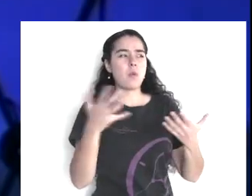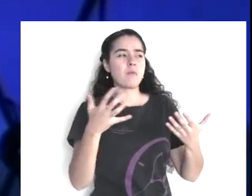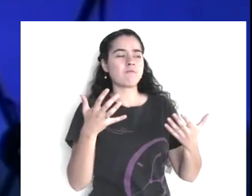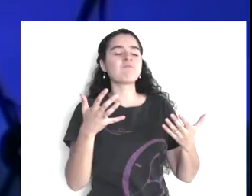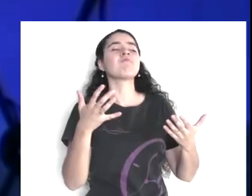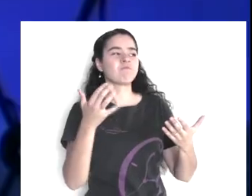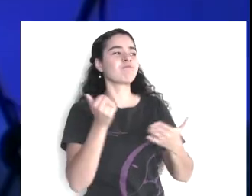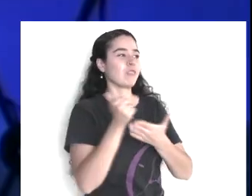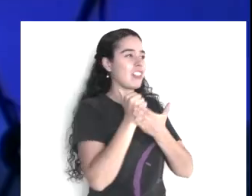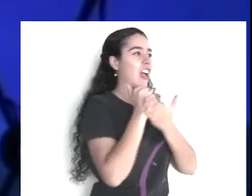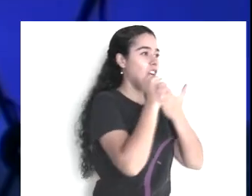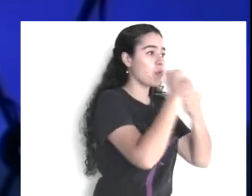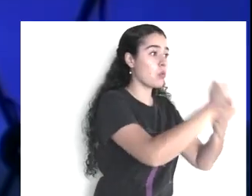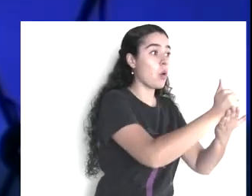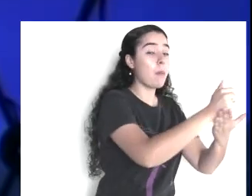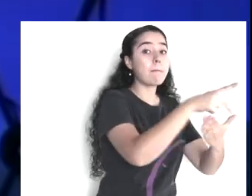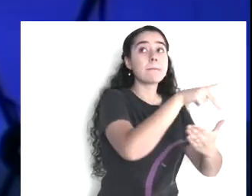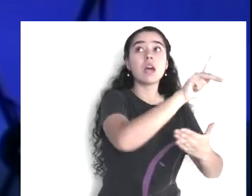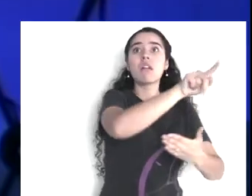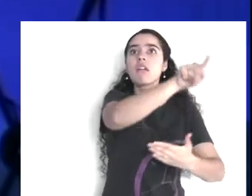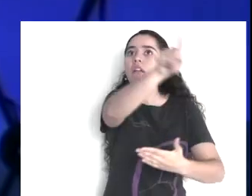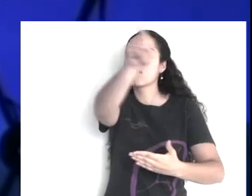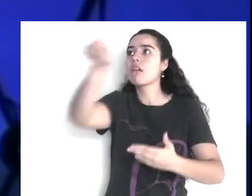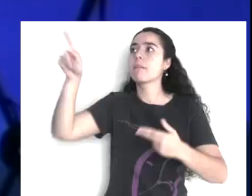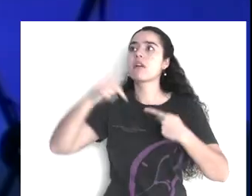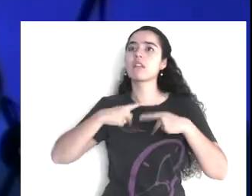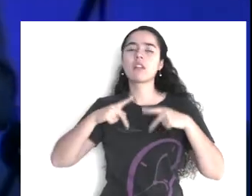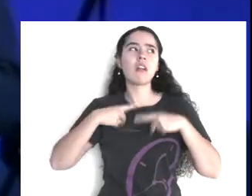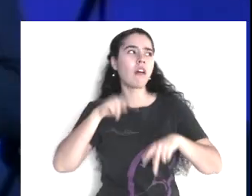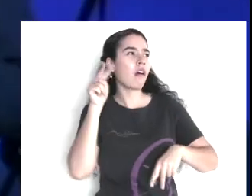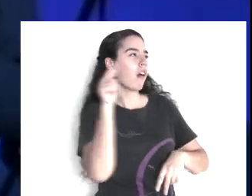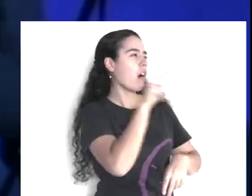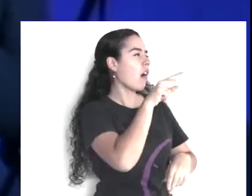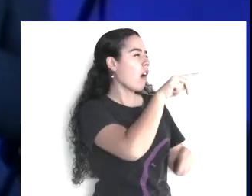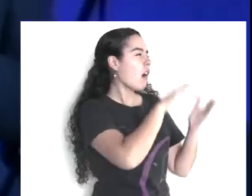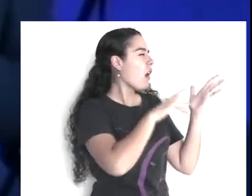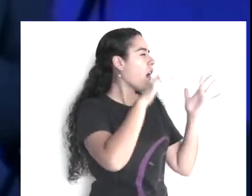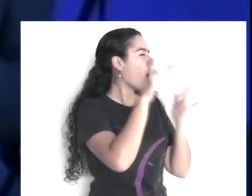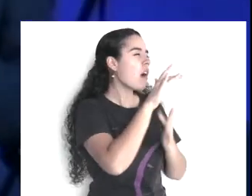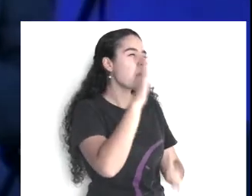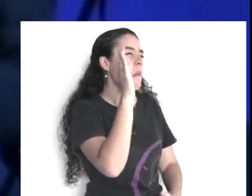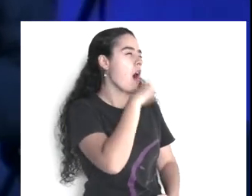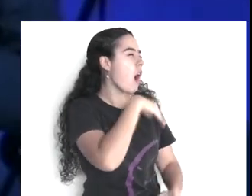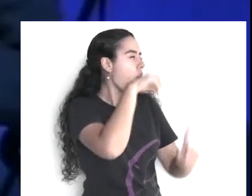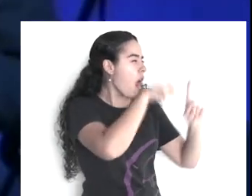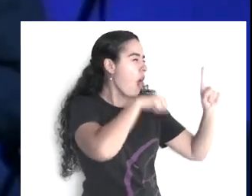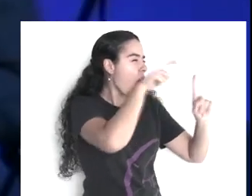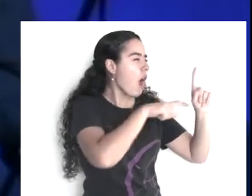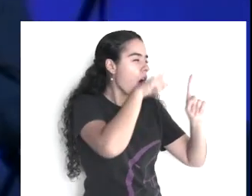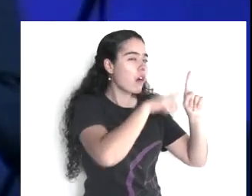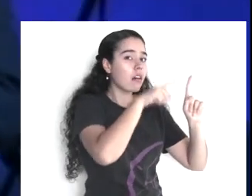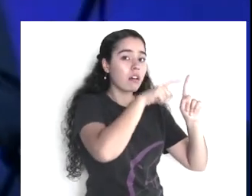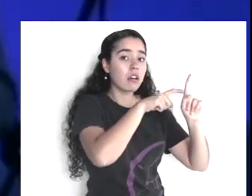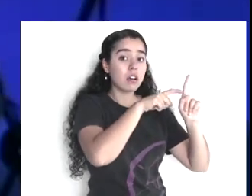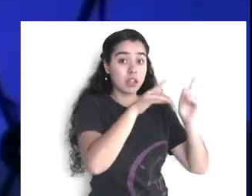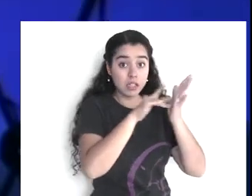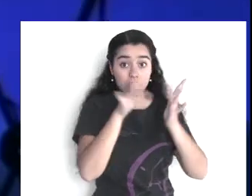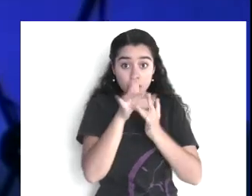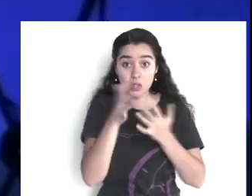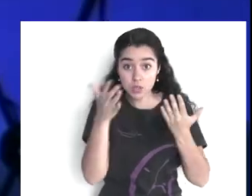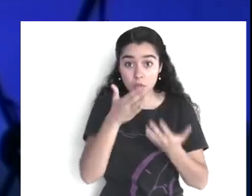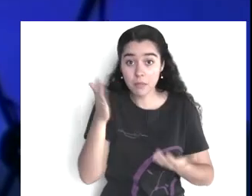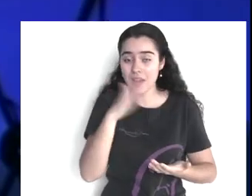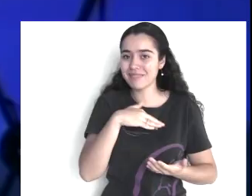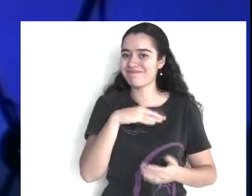él dice estas frases que acabamos de leer. No juzguéis según las apariencias, sino juzgad